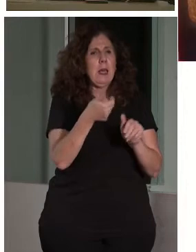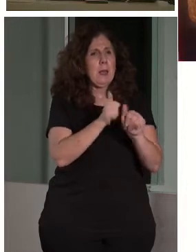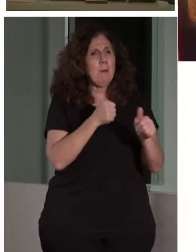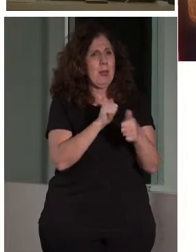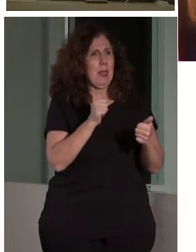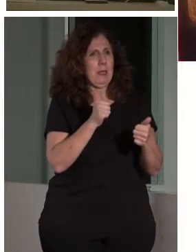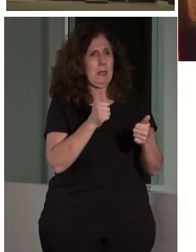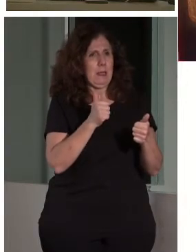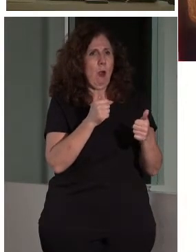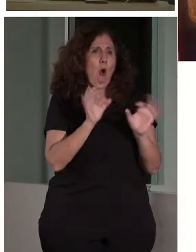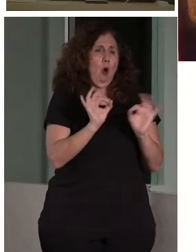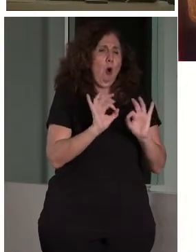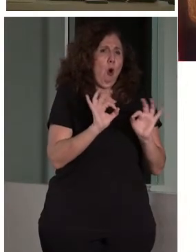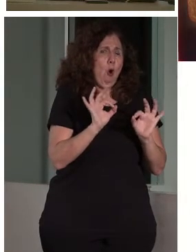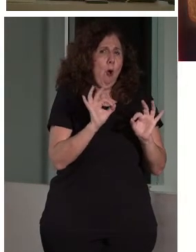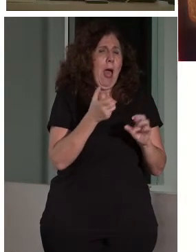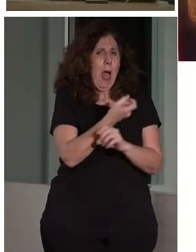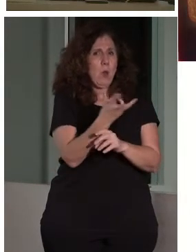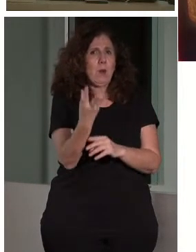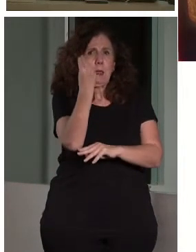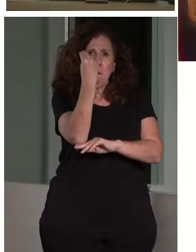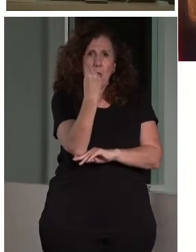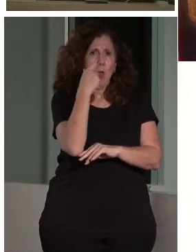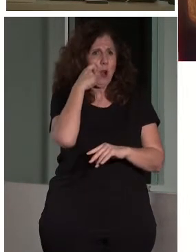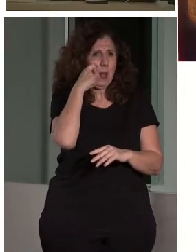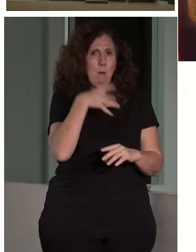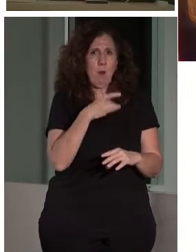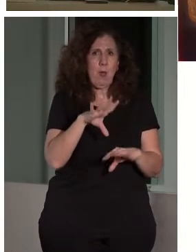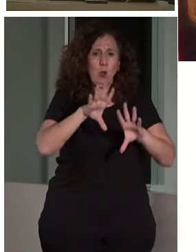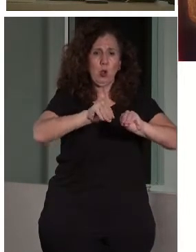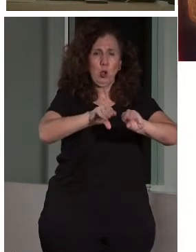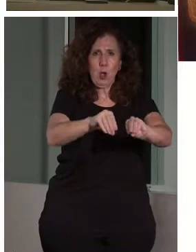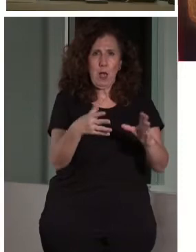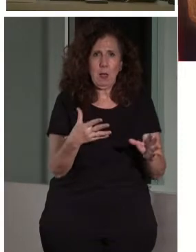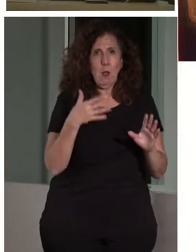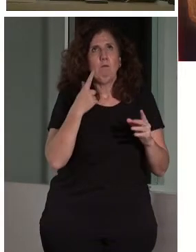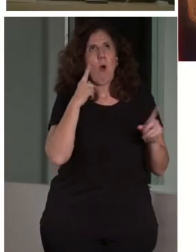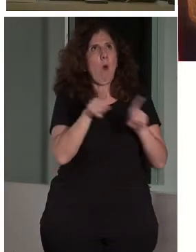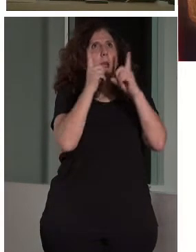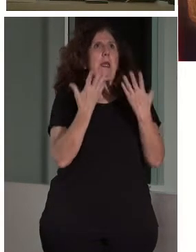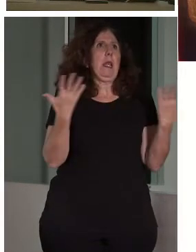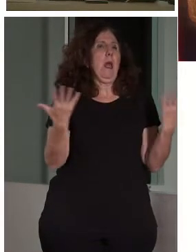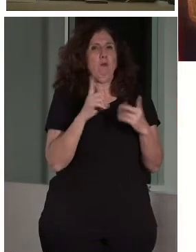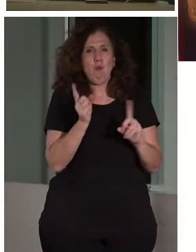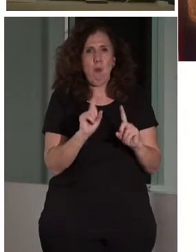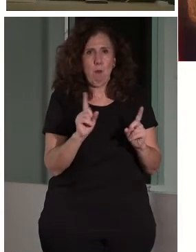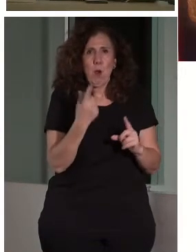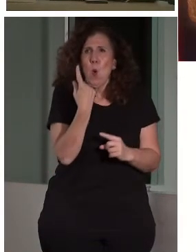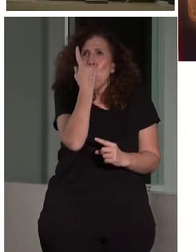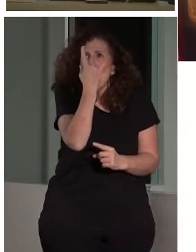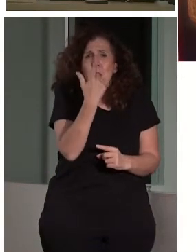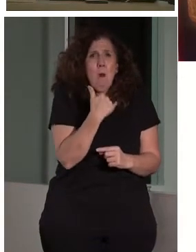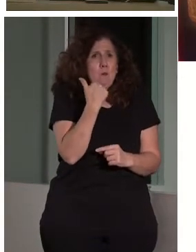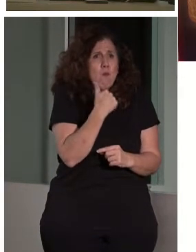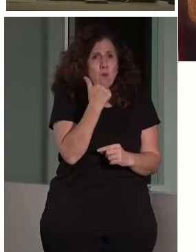veces tenemos piezas originales que podríamos dejar tocar. Pensemoslo. Que no sean cualquier pieza, que sea una pieza muy representativa. Pero